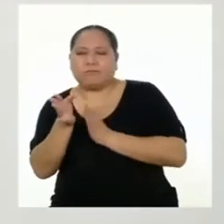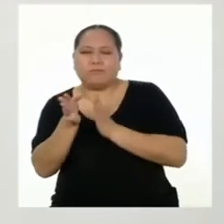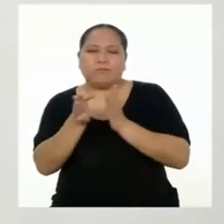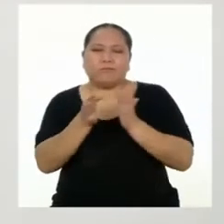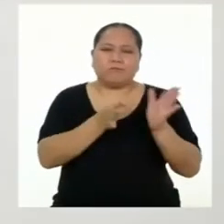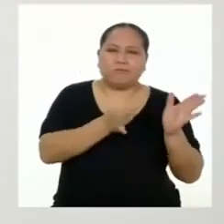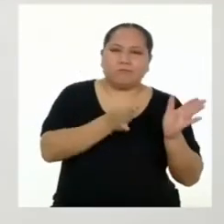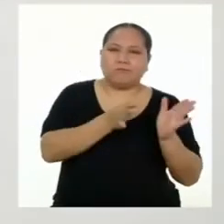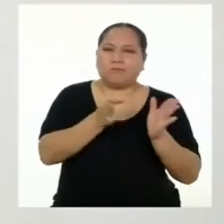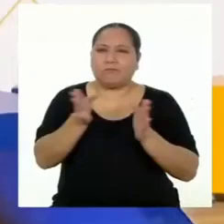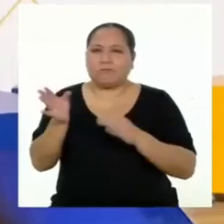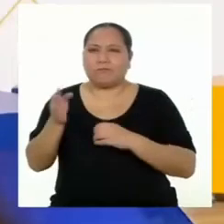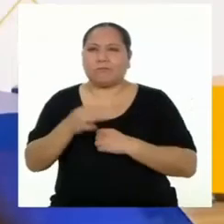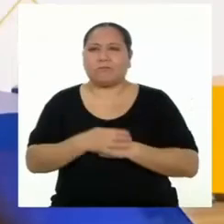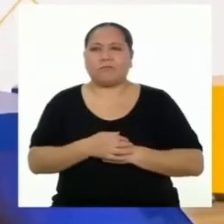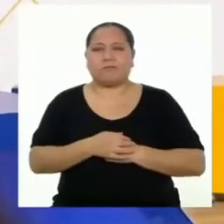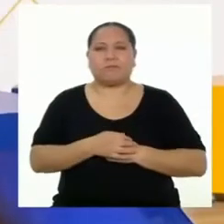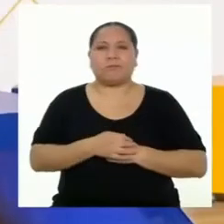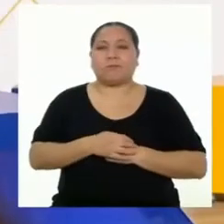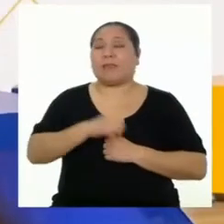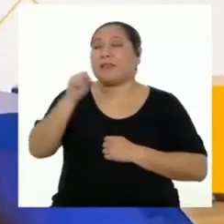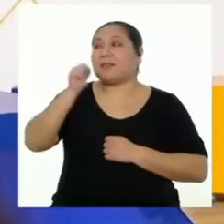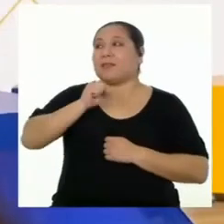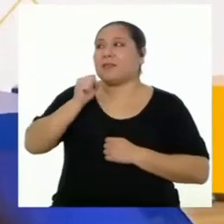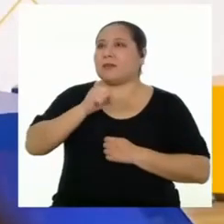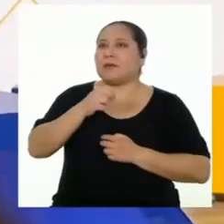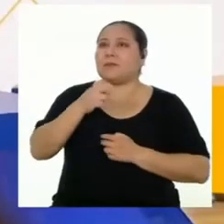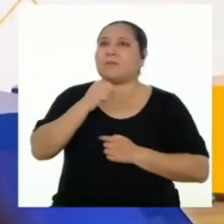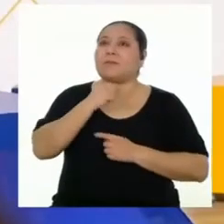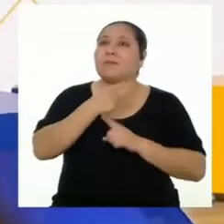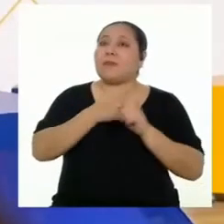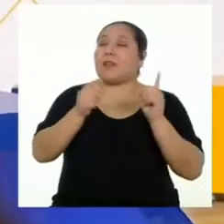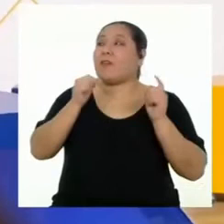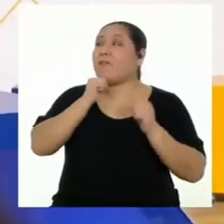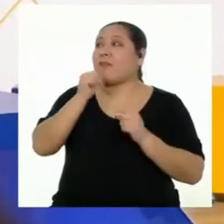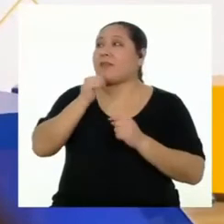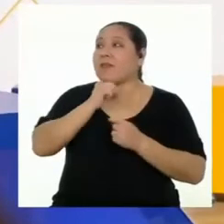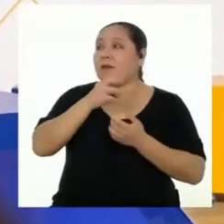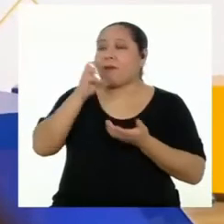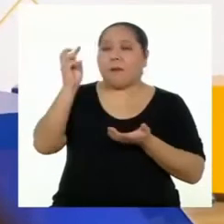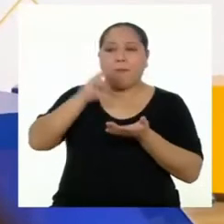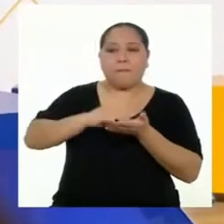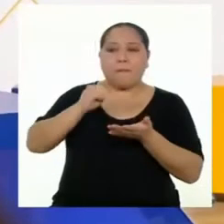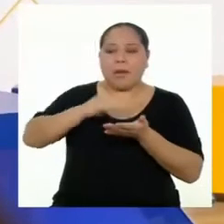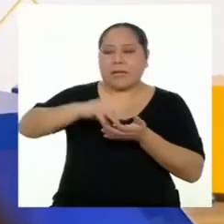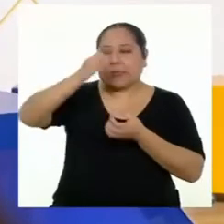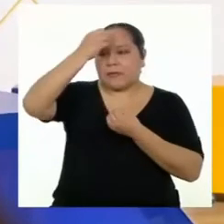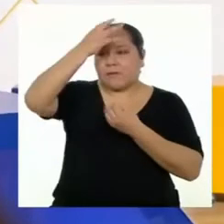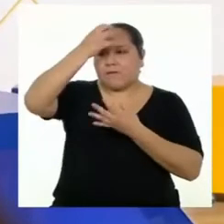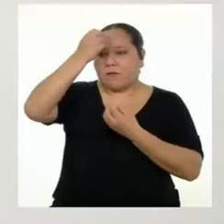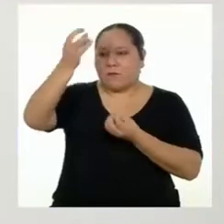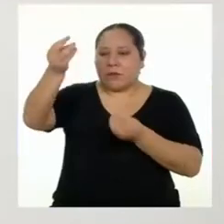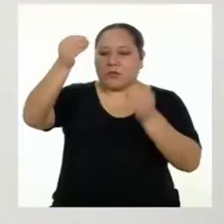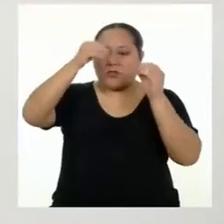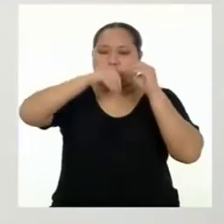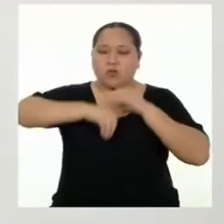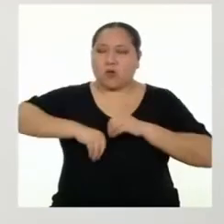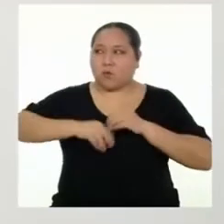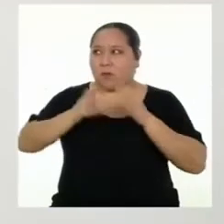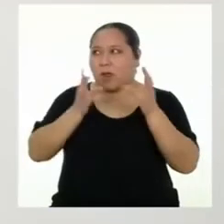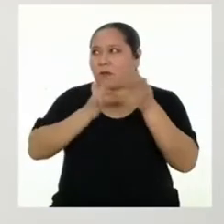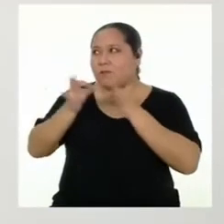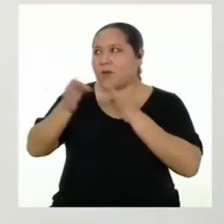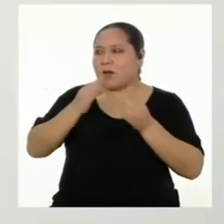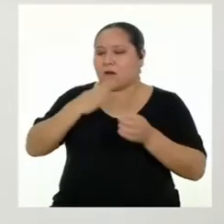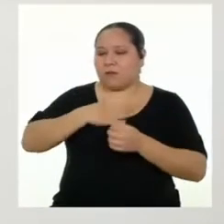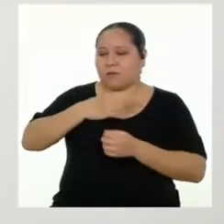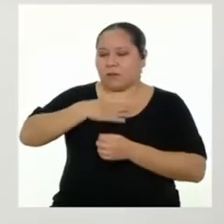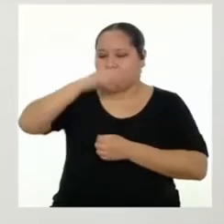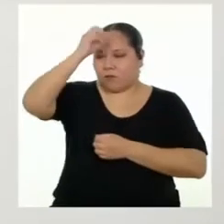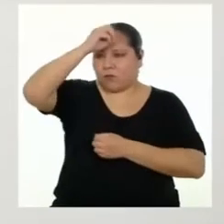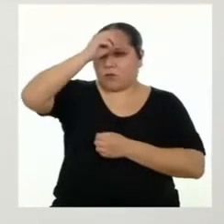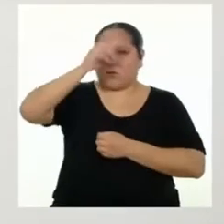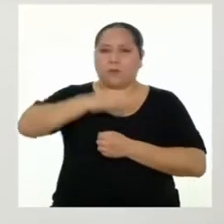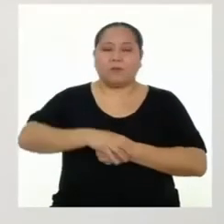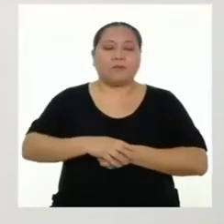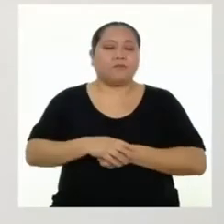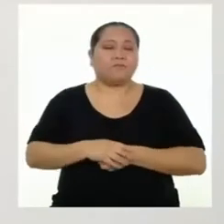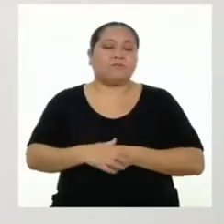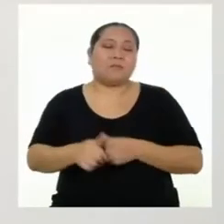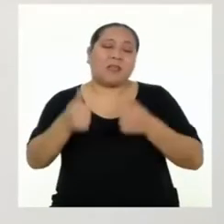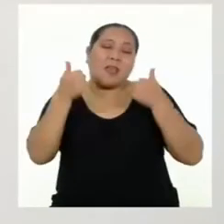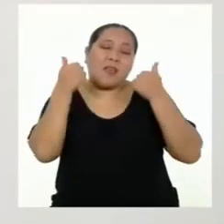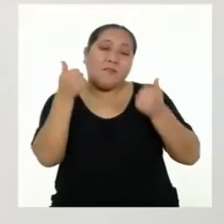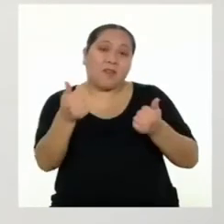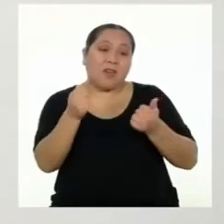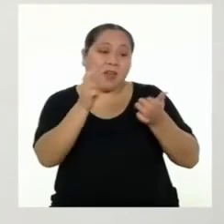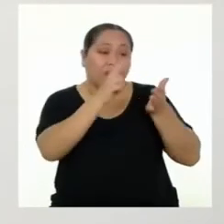posición que a la otra. Sí, pero me faltaba informarme mejor para desarrollar mis argumentos. Me alegro que los textos te